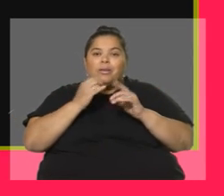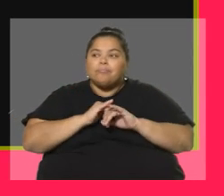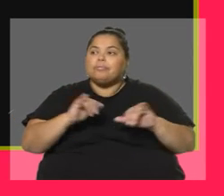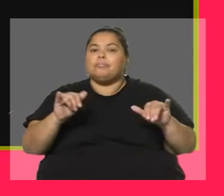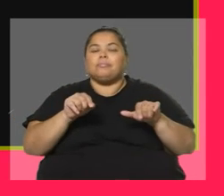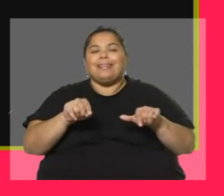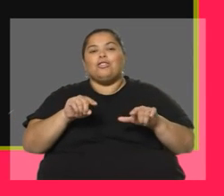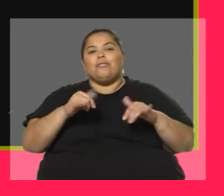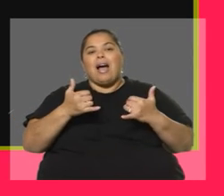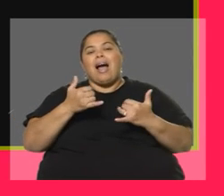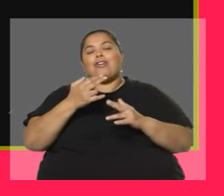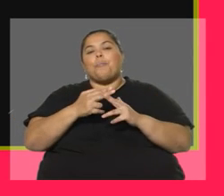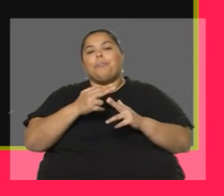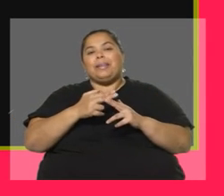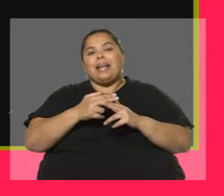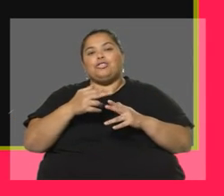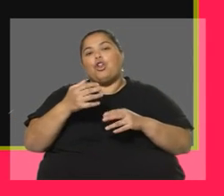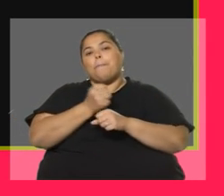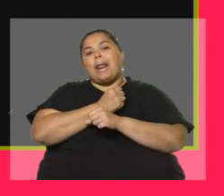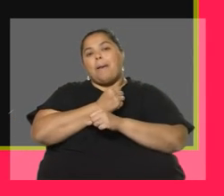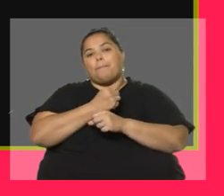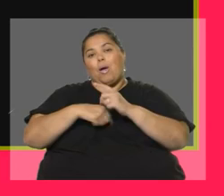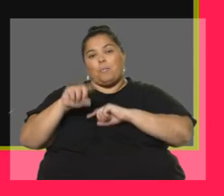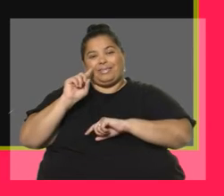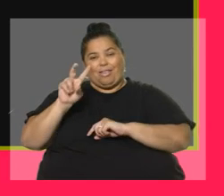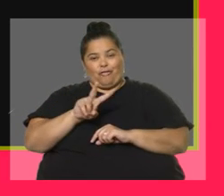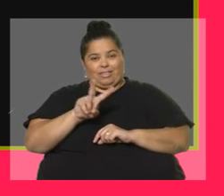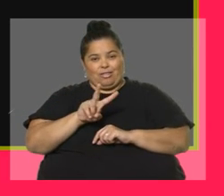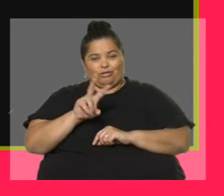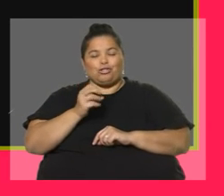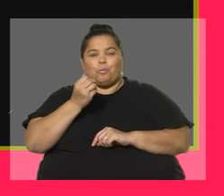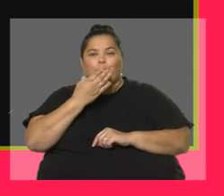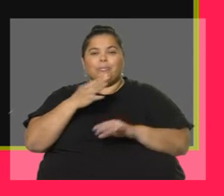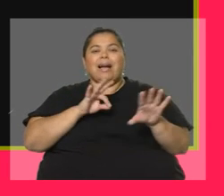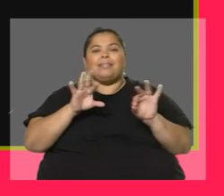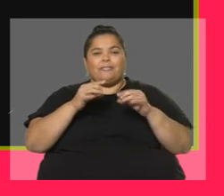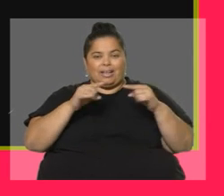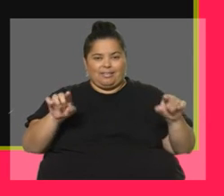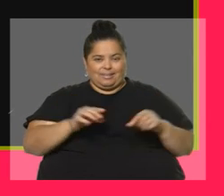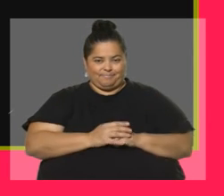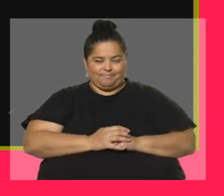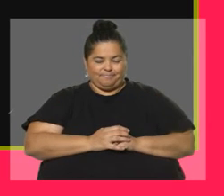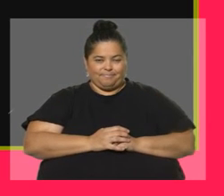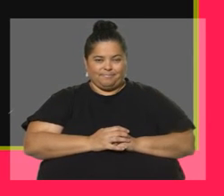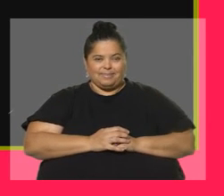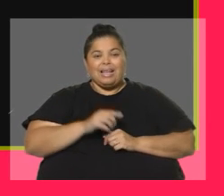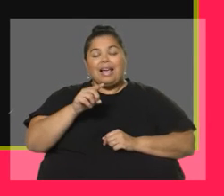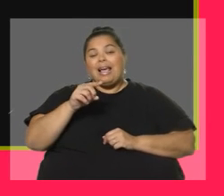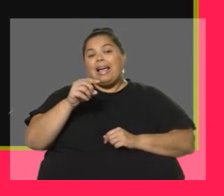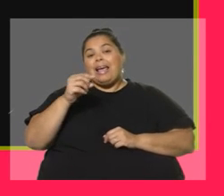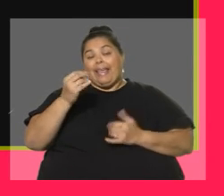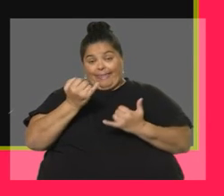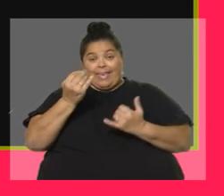premios Florencio 2022 como mejores en alternativa, ¿no? Exacto, sí. Repetimos. Bueno, las funciones son los